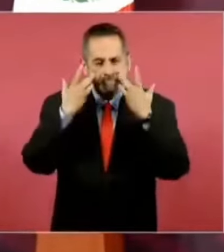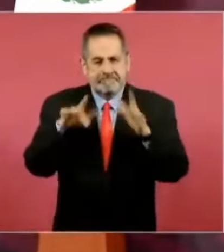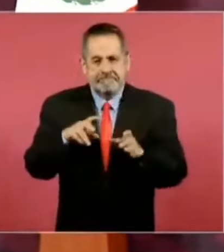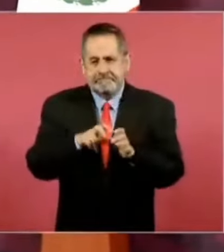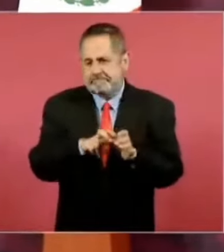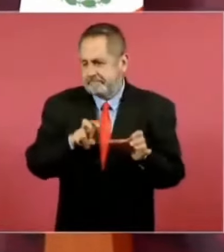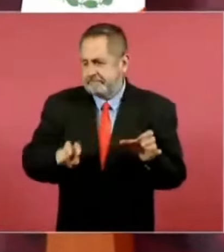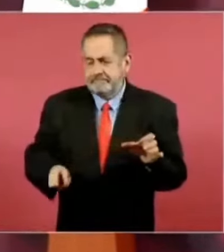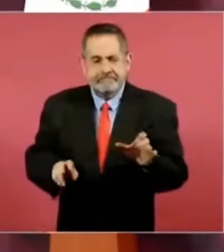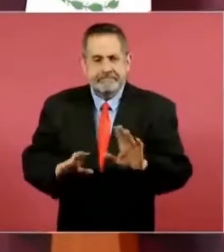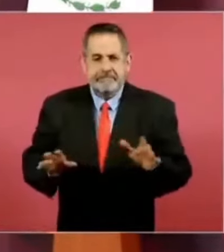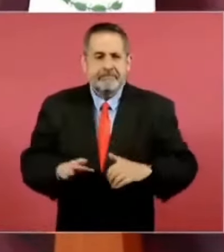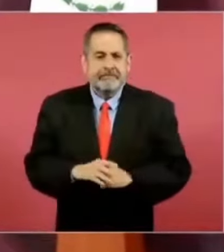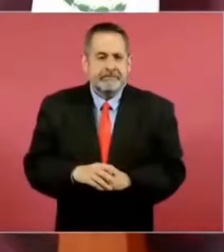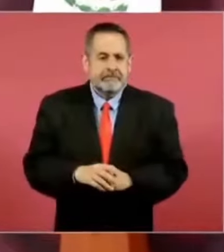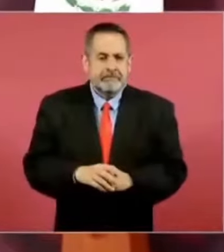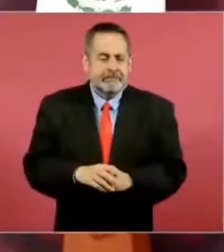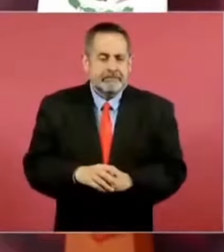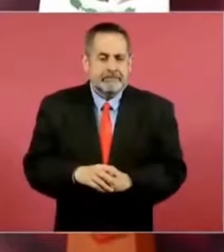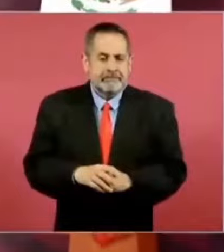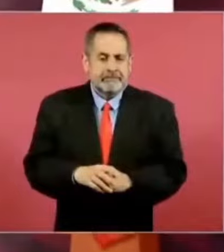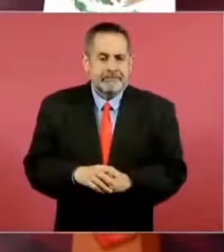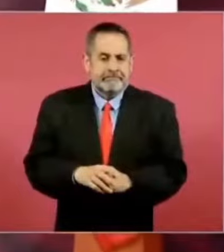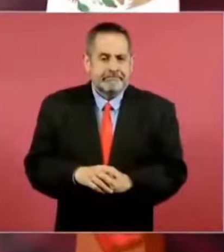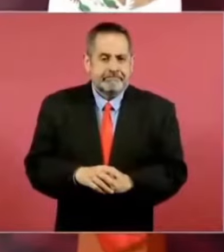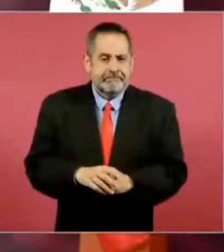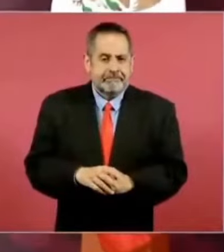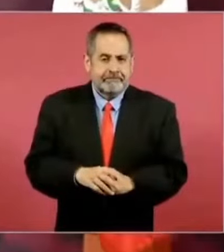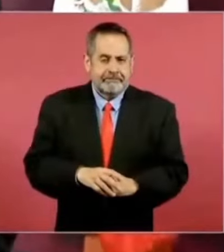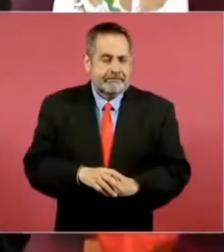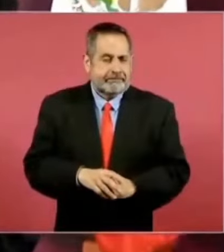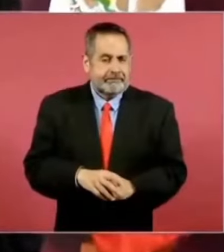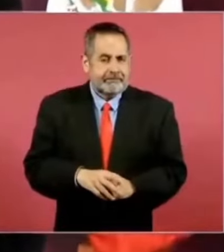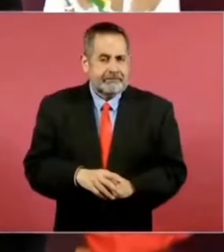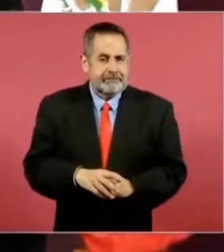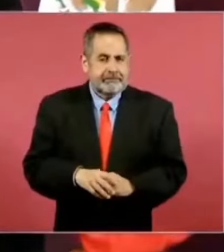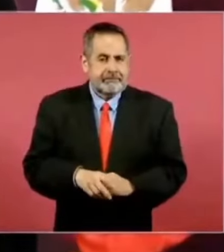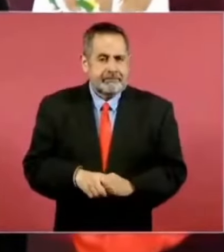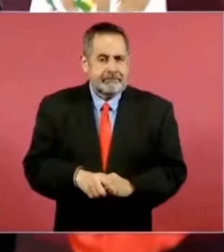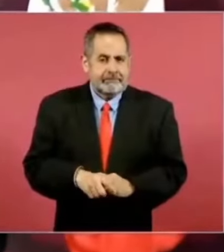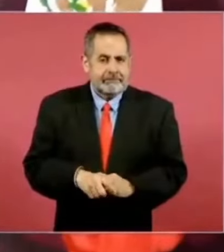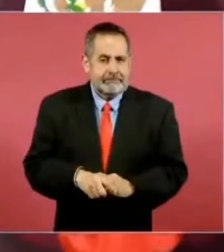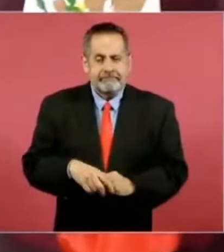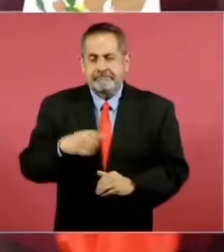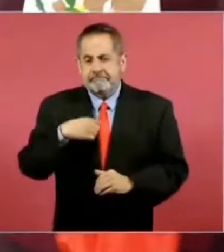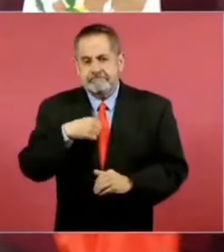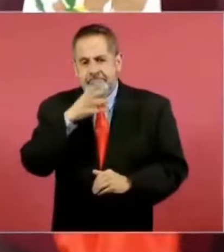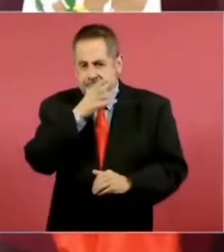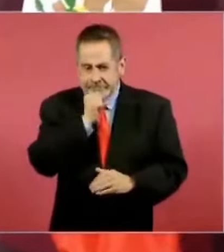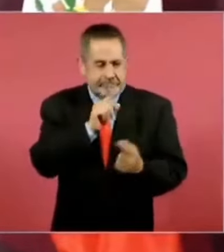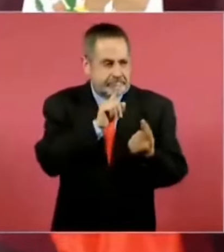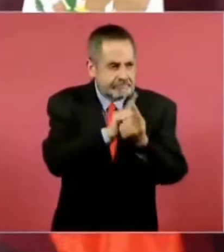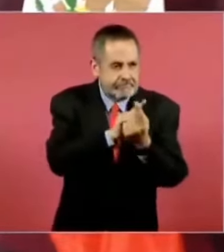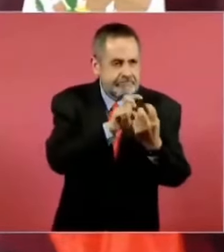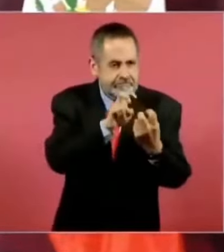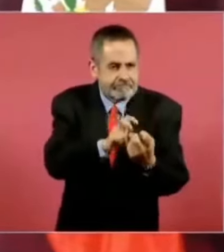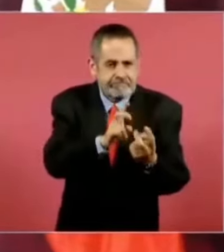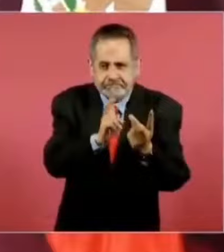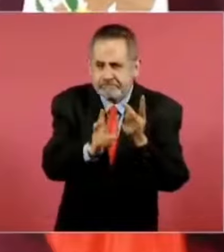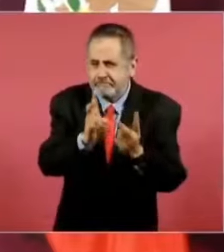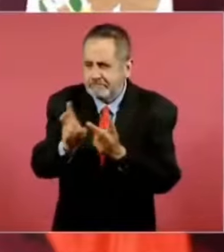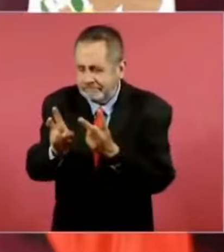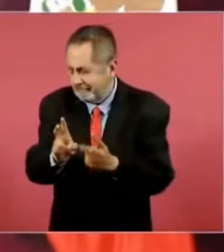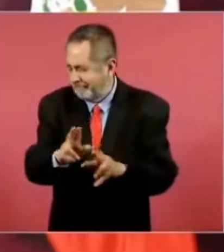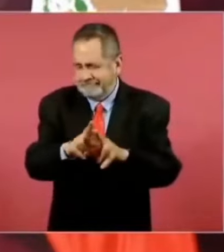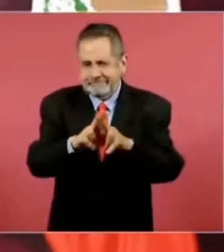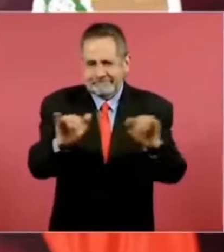y no voy a poder atender, recibir a nadie, no